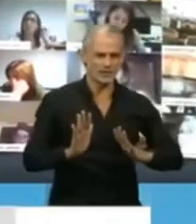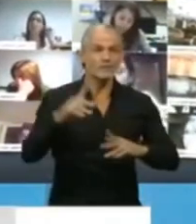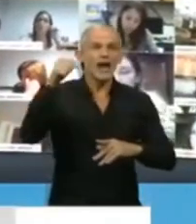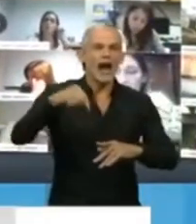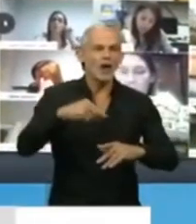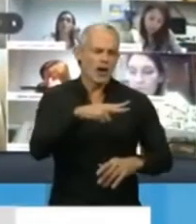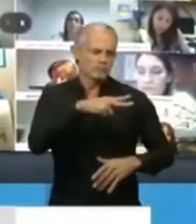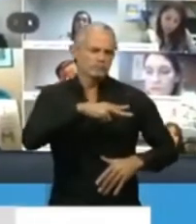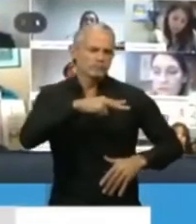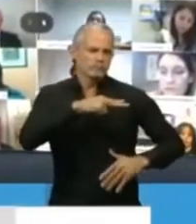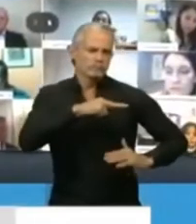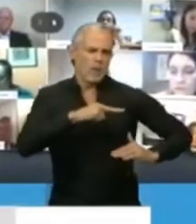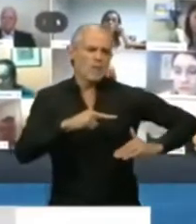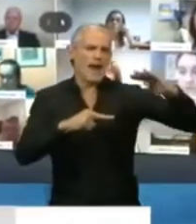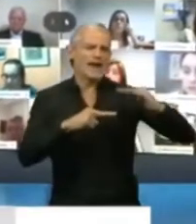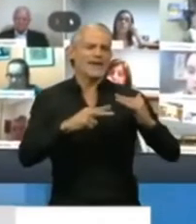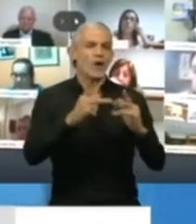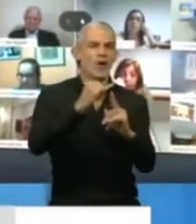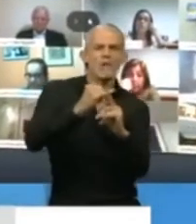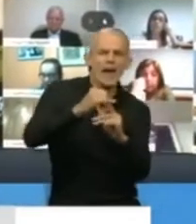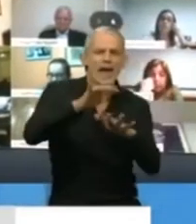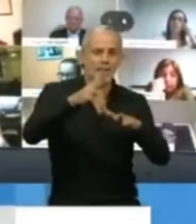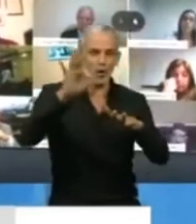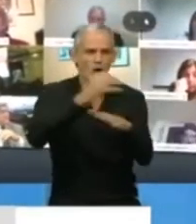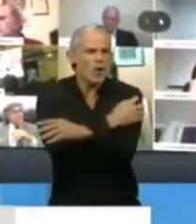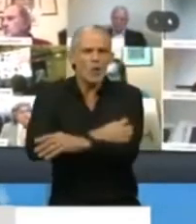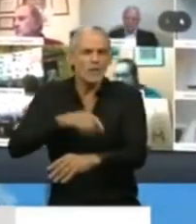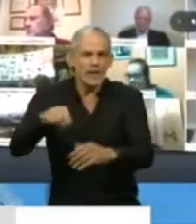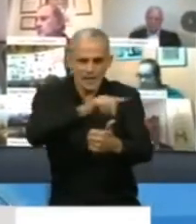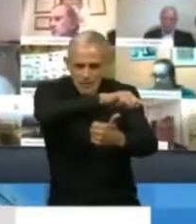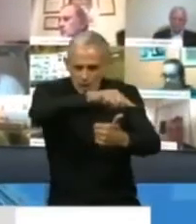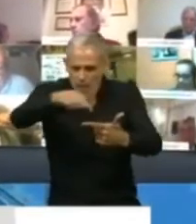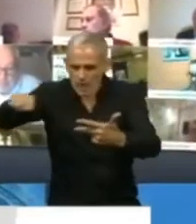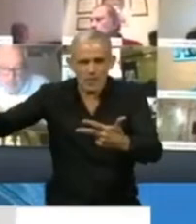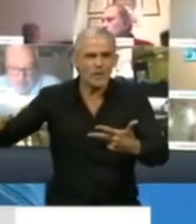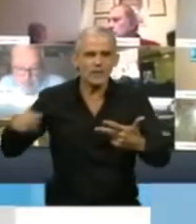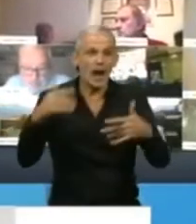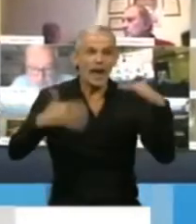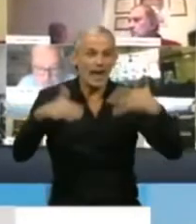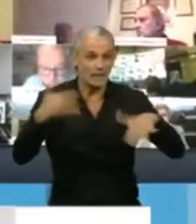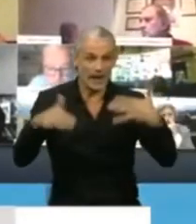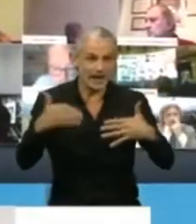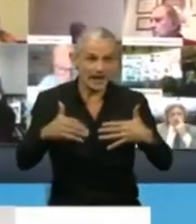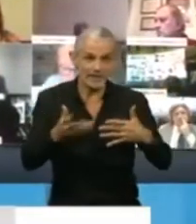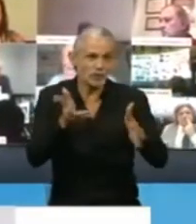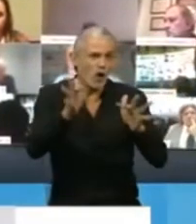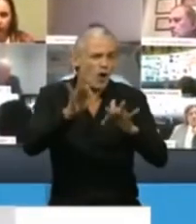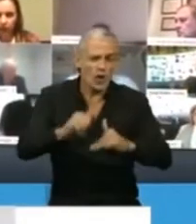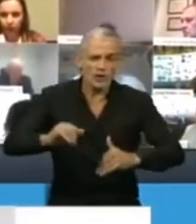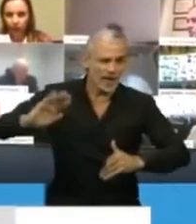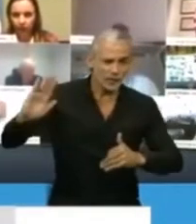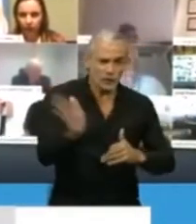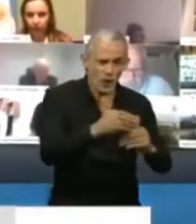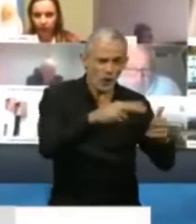más ricos, la clase media, los más humildes, estamos en emergencia permanente todos. Podemos,